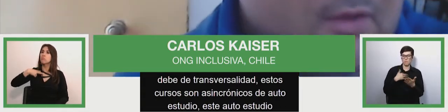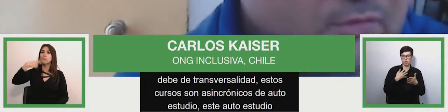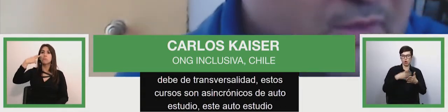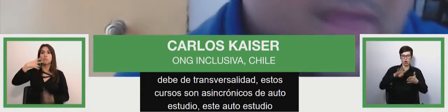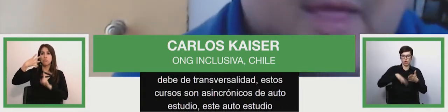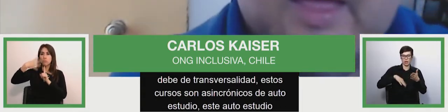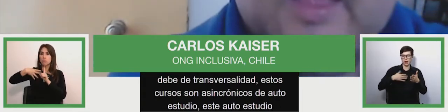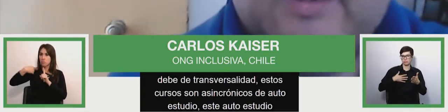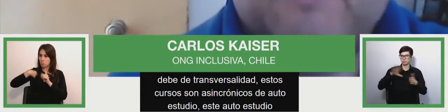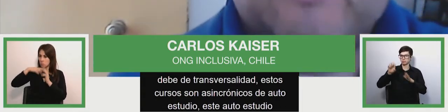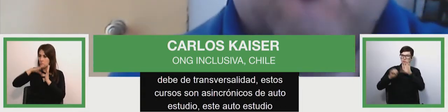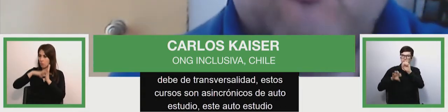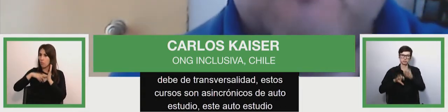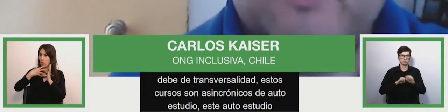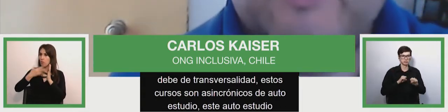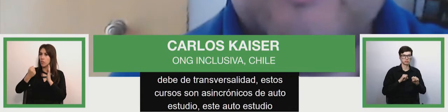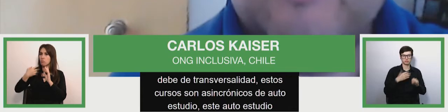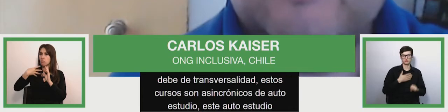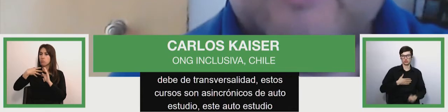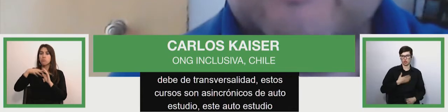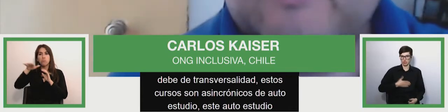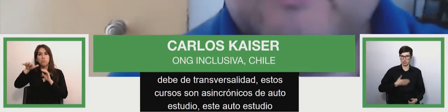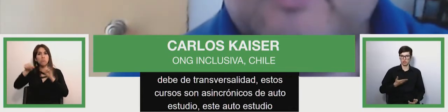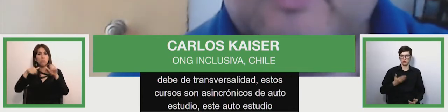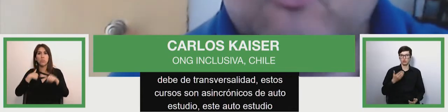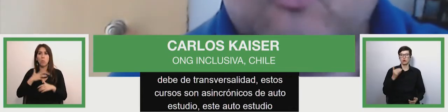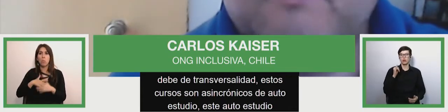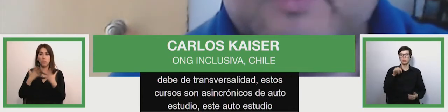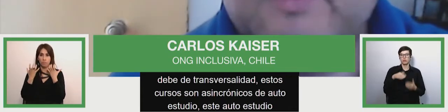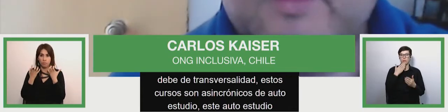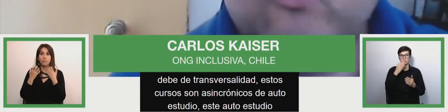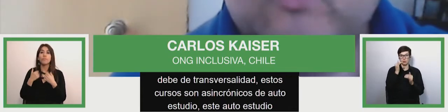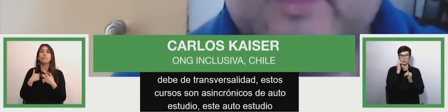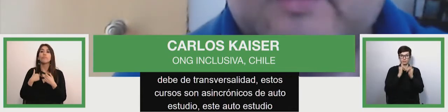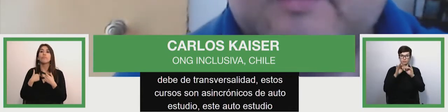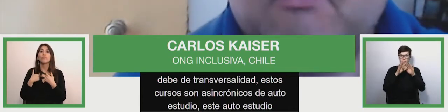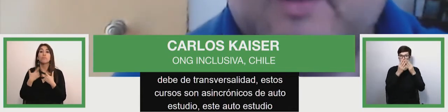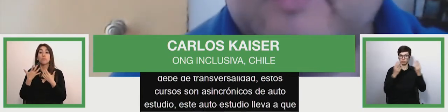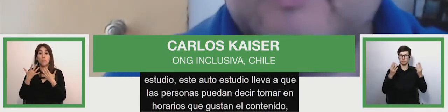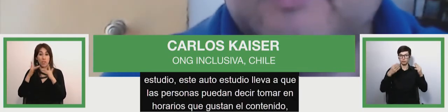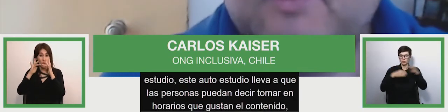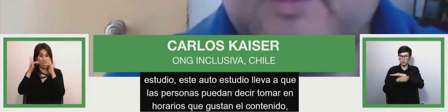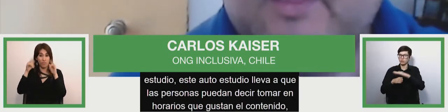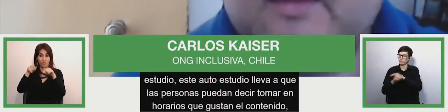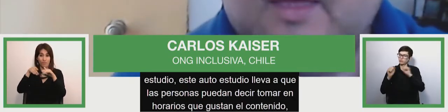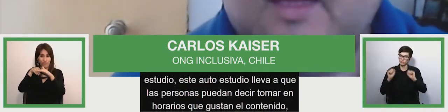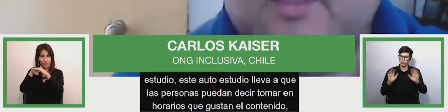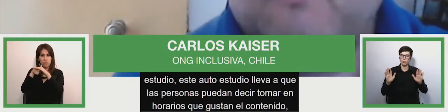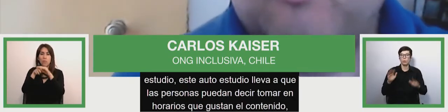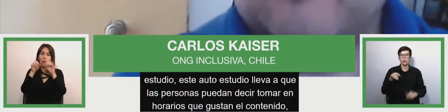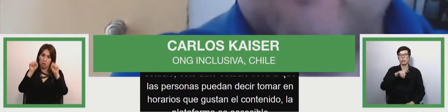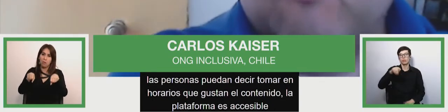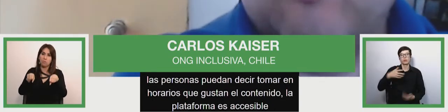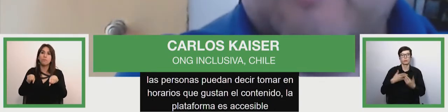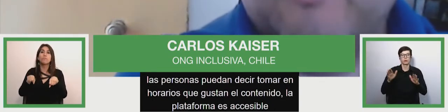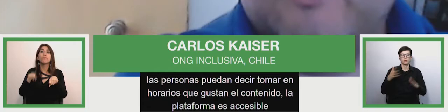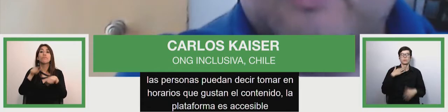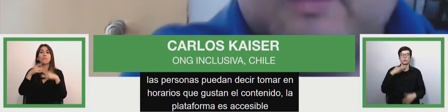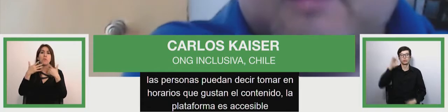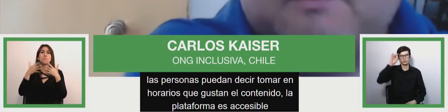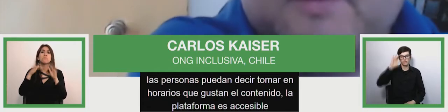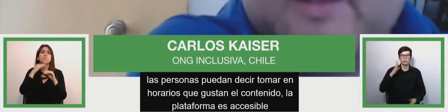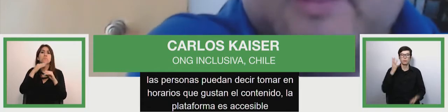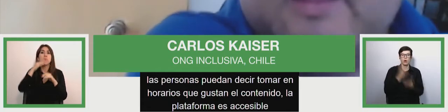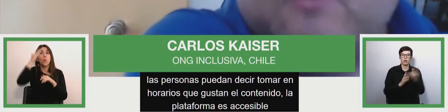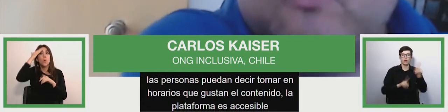contenidos la plataforma es accesible con medidas redundantes para la accesibilidad porque sabemos que medidas